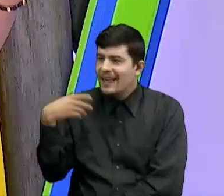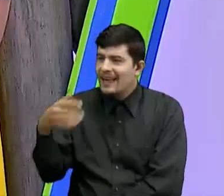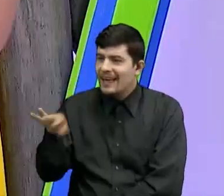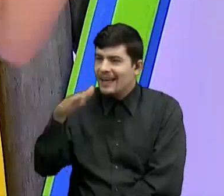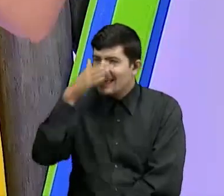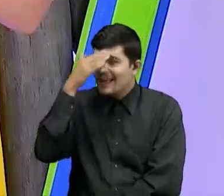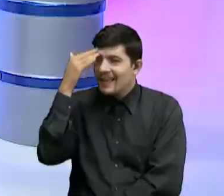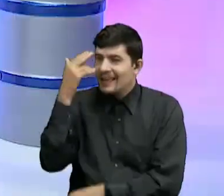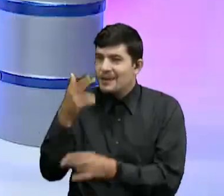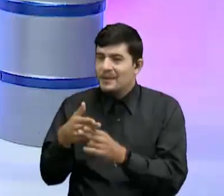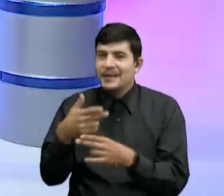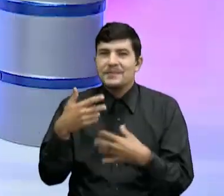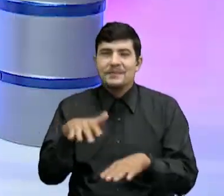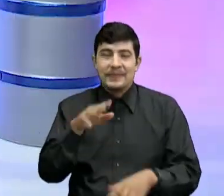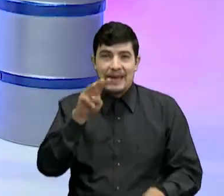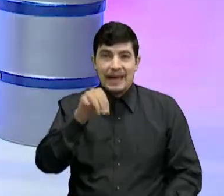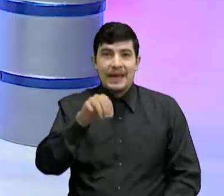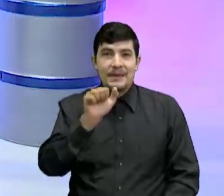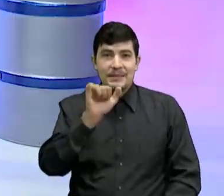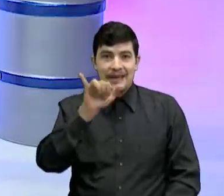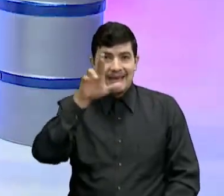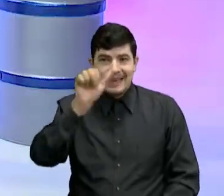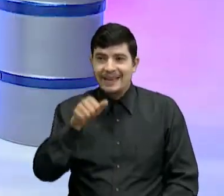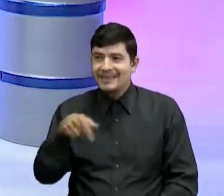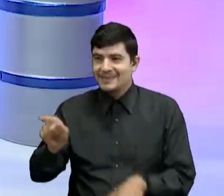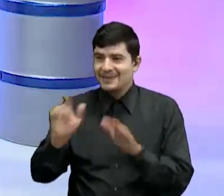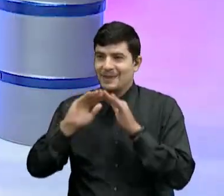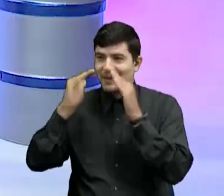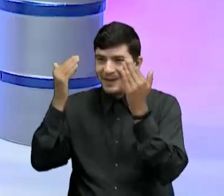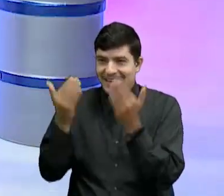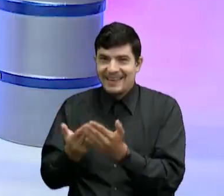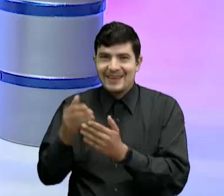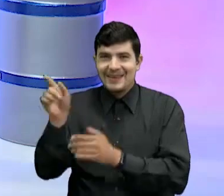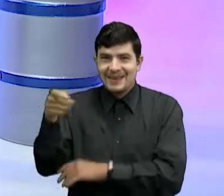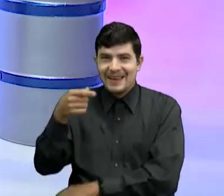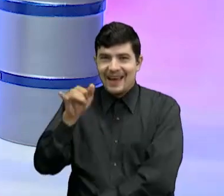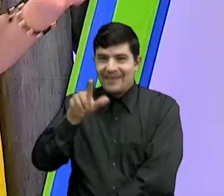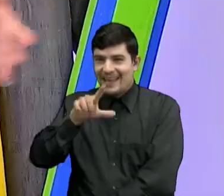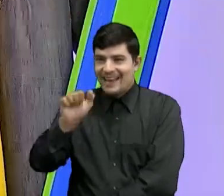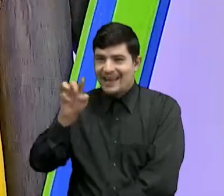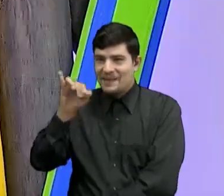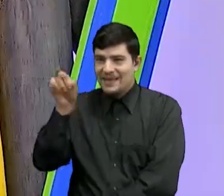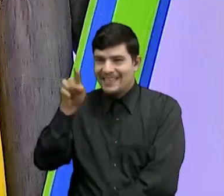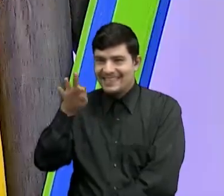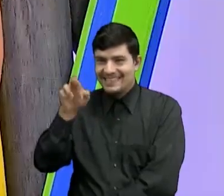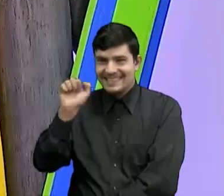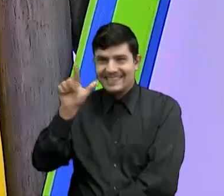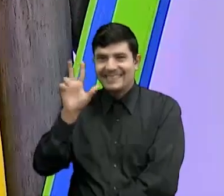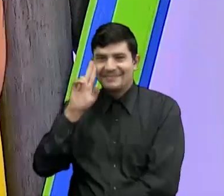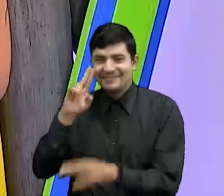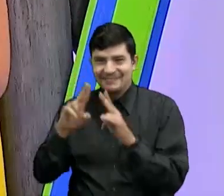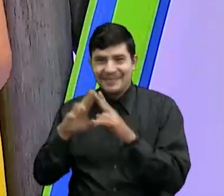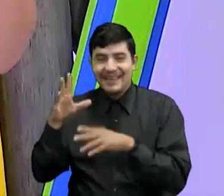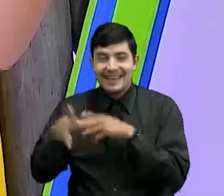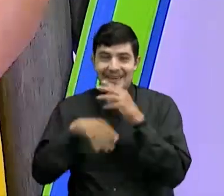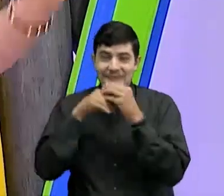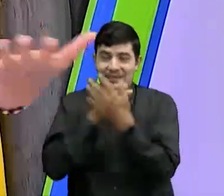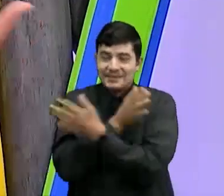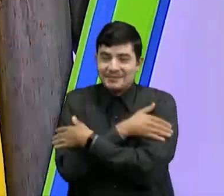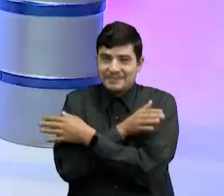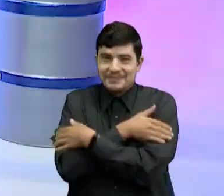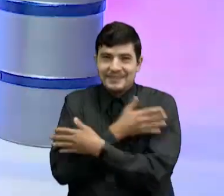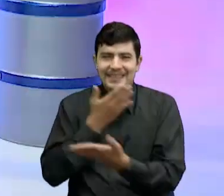Mayra Mayra, Mayra La Profe Mayra del Colegio Gabriela Mistral Que está allí súper, súper conectada con nosotros Y por supuesto un abrazo